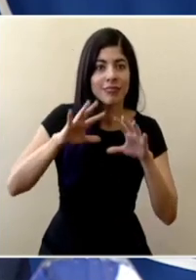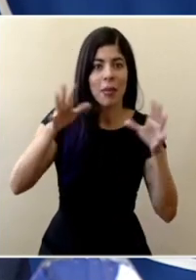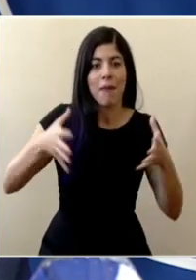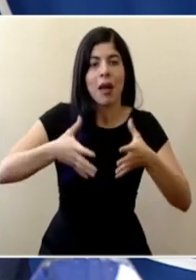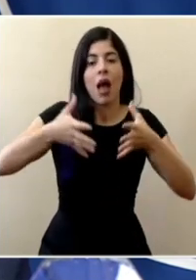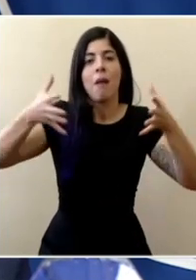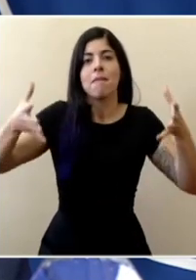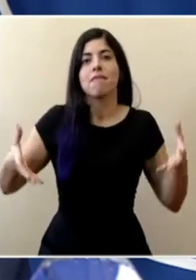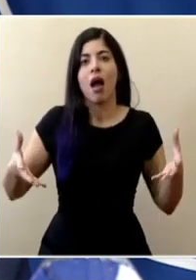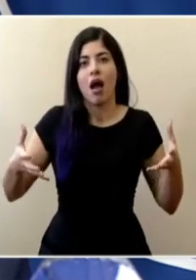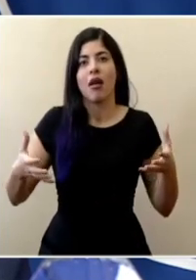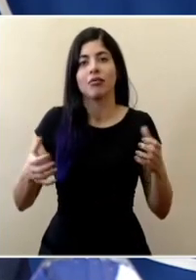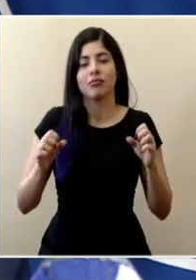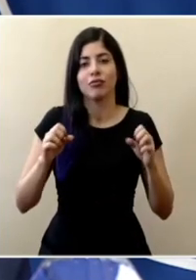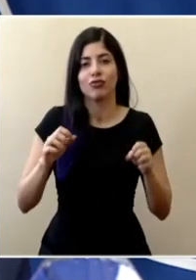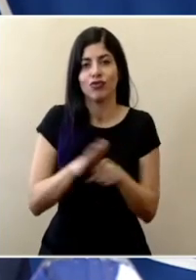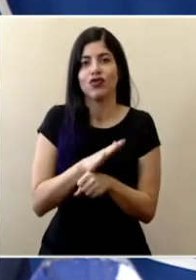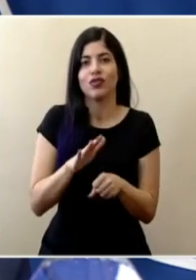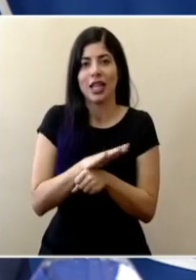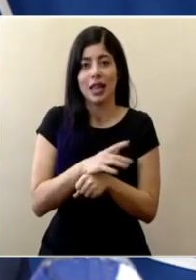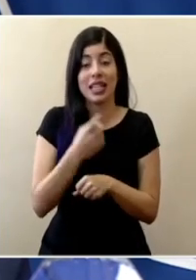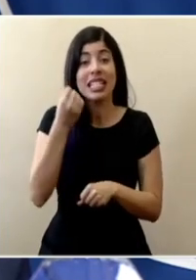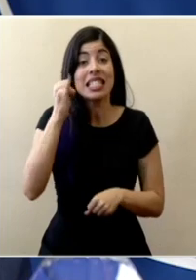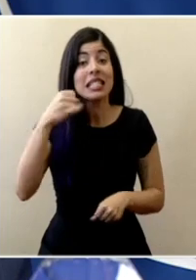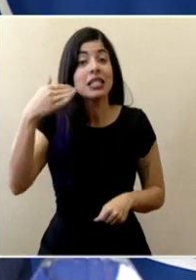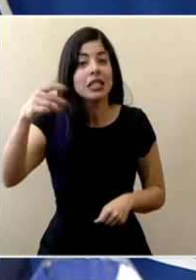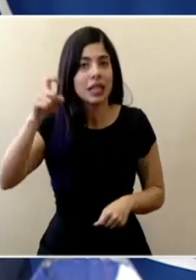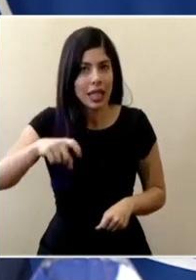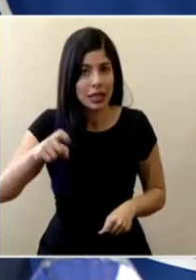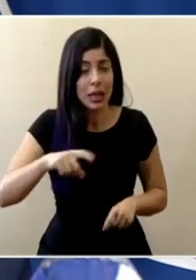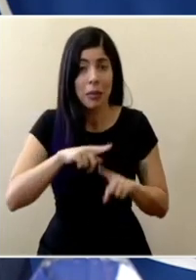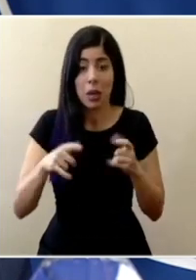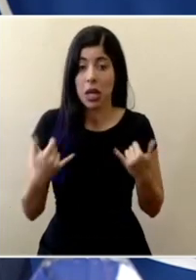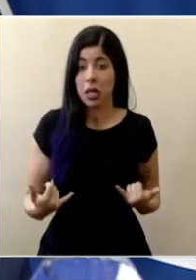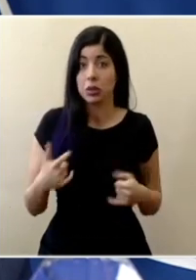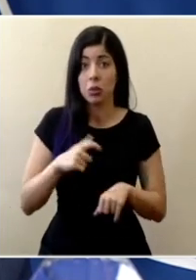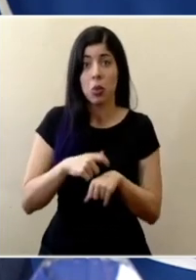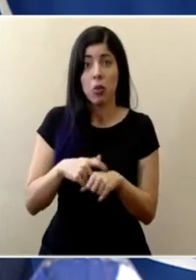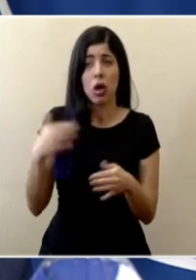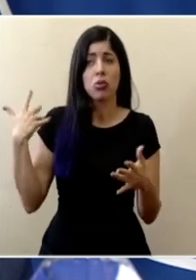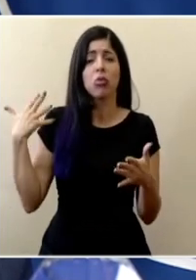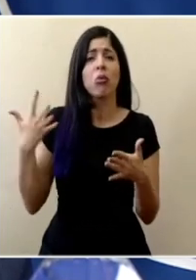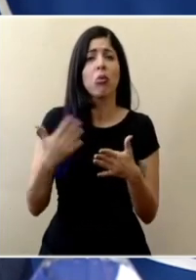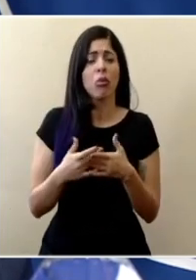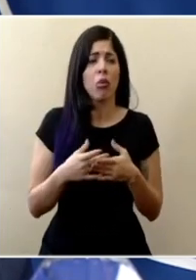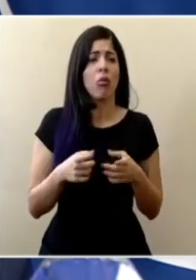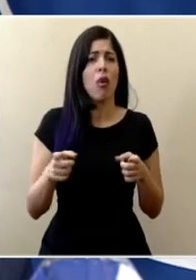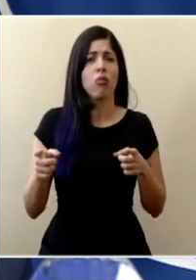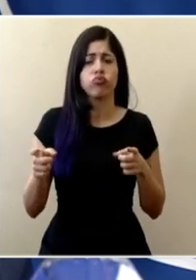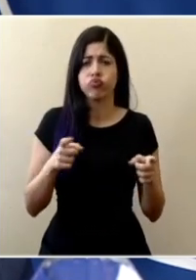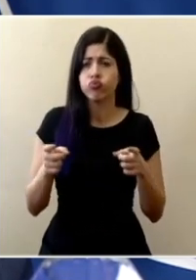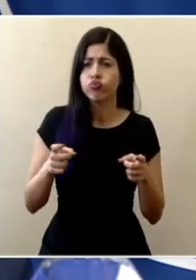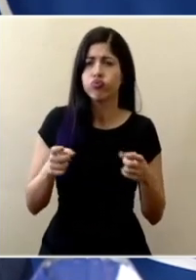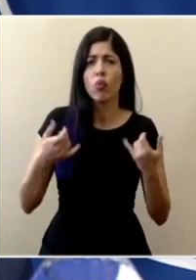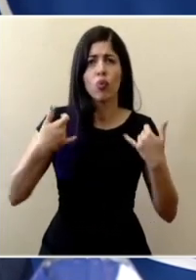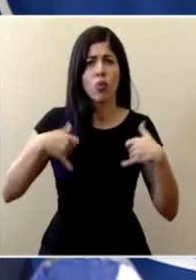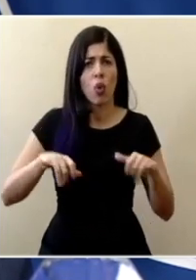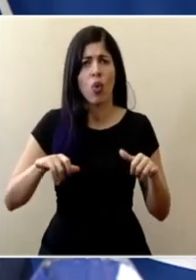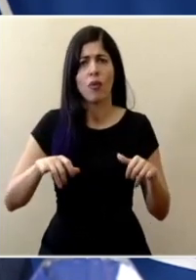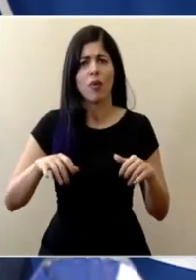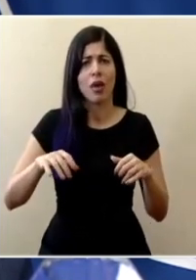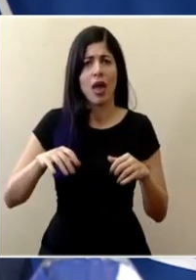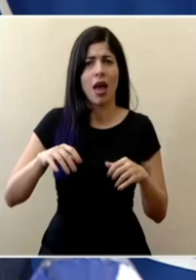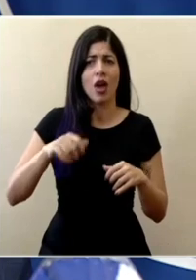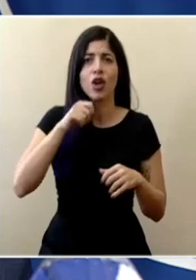aumentar esa capacidad si se llegara a requerir insisto hasta este momento estamos todavía lejos